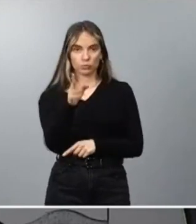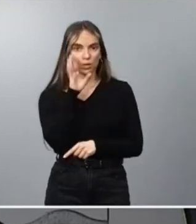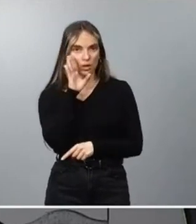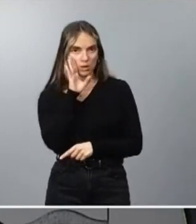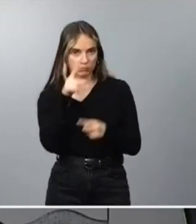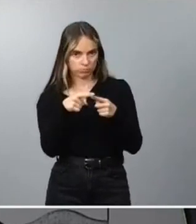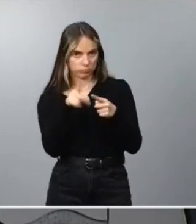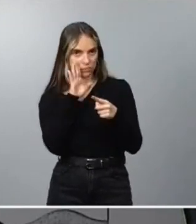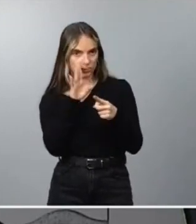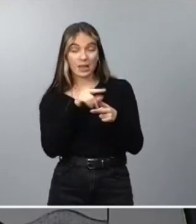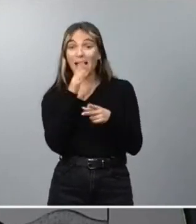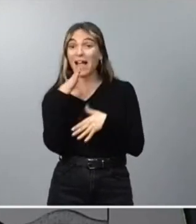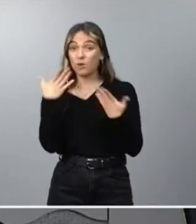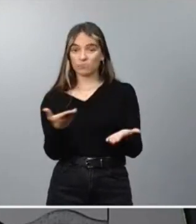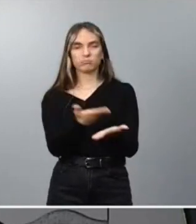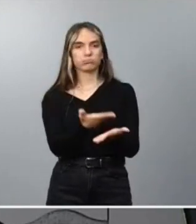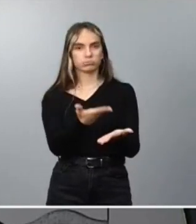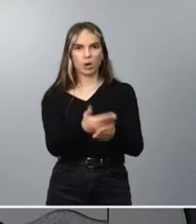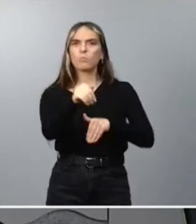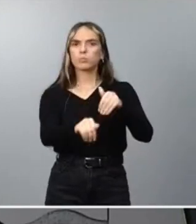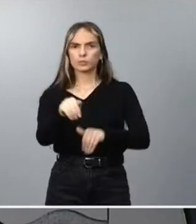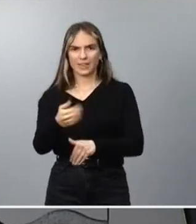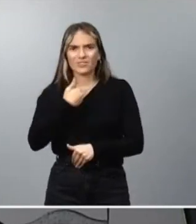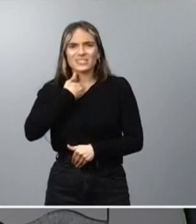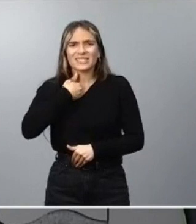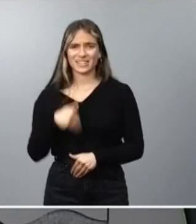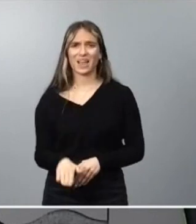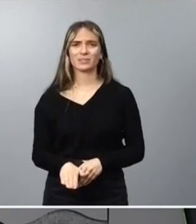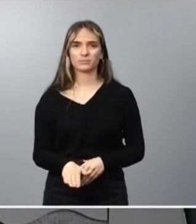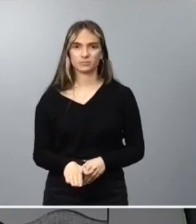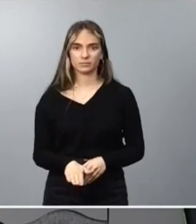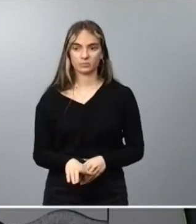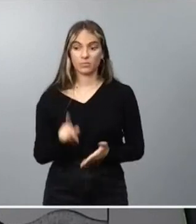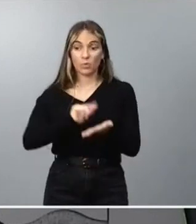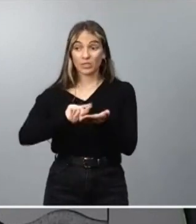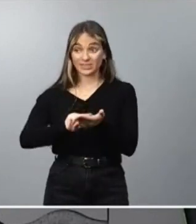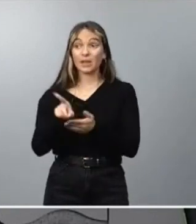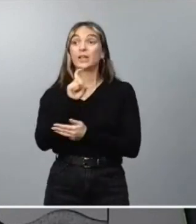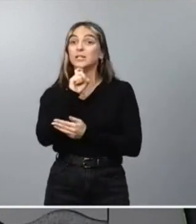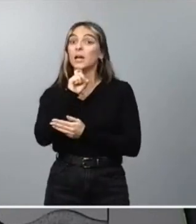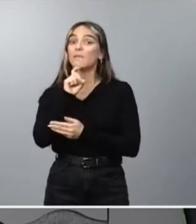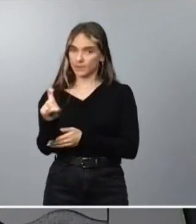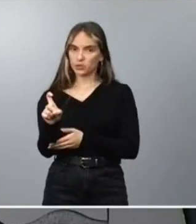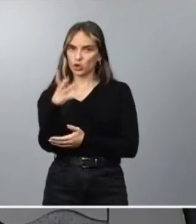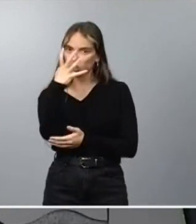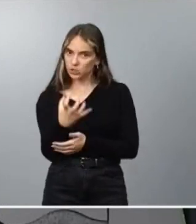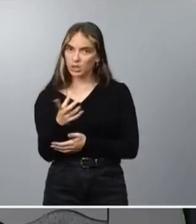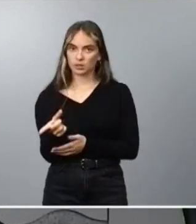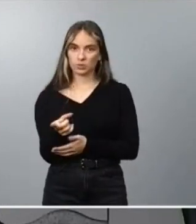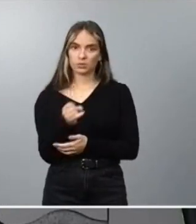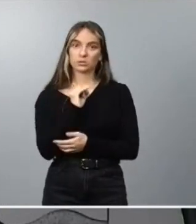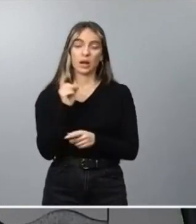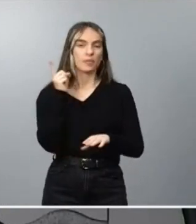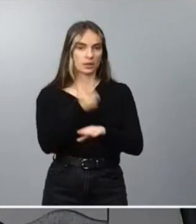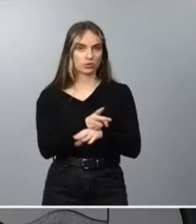ahora tramitado, registrado, votado, a pesar de que por escrito ha recibido una advertencia muy seria por parte de la directora general